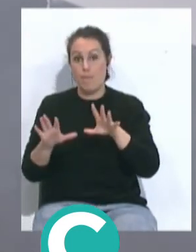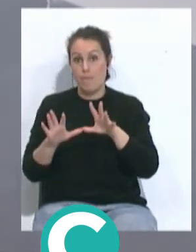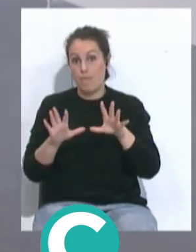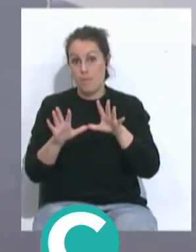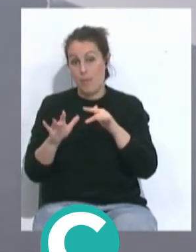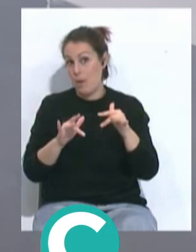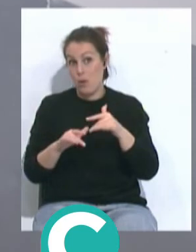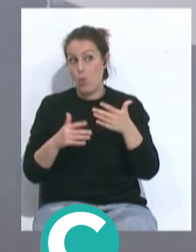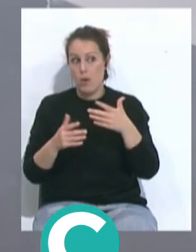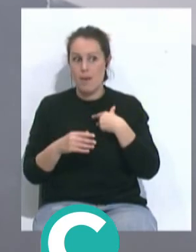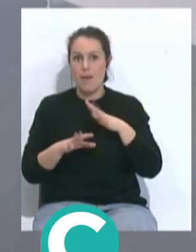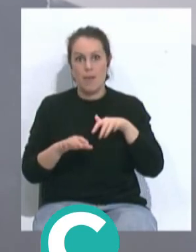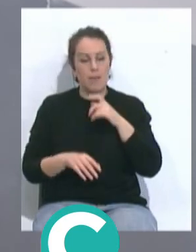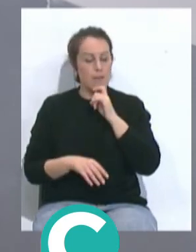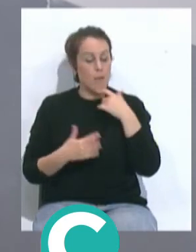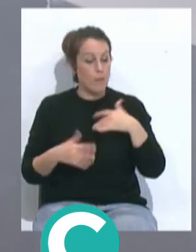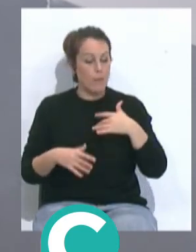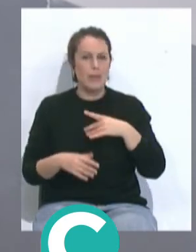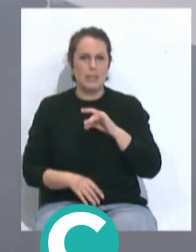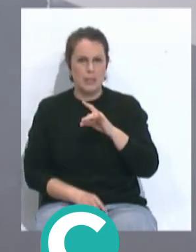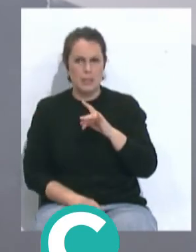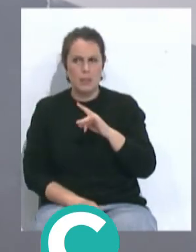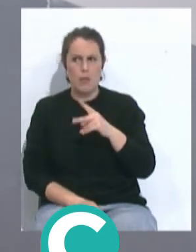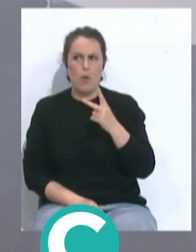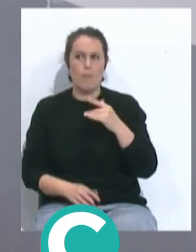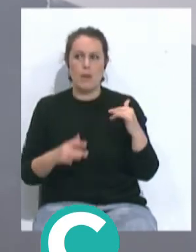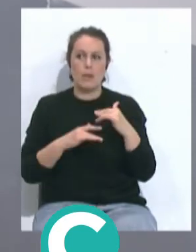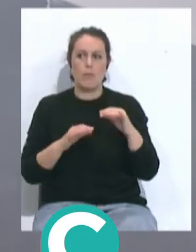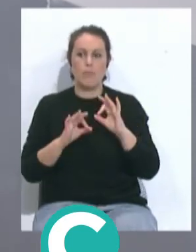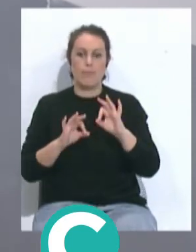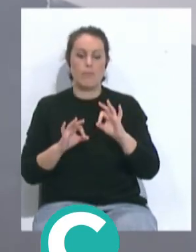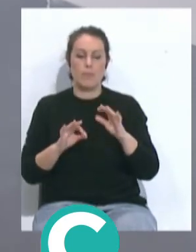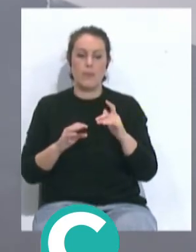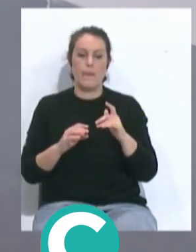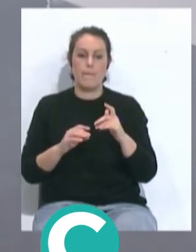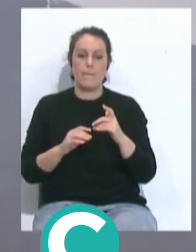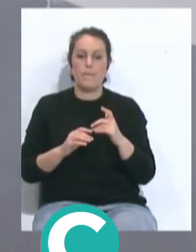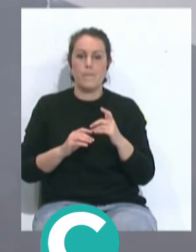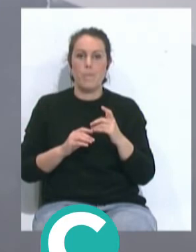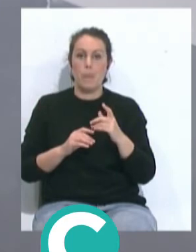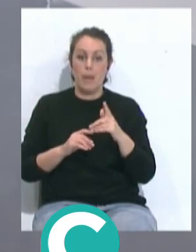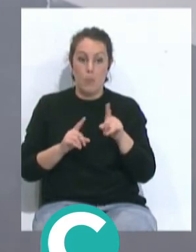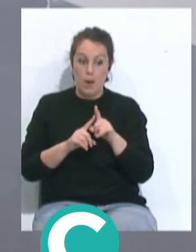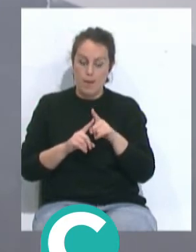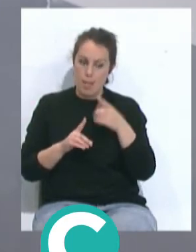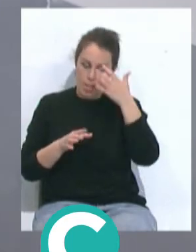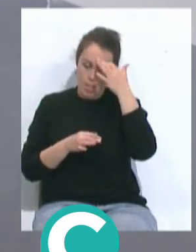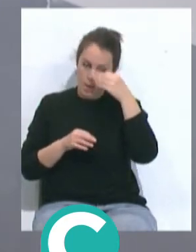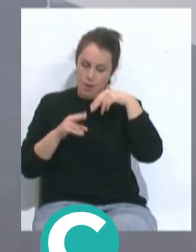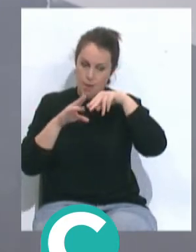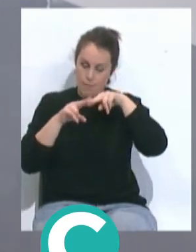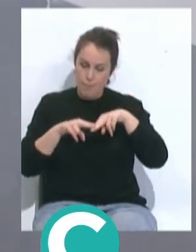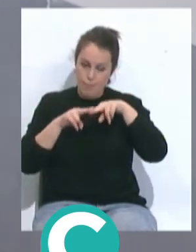el Cádiz. Hay dos, perdón, sí, sí, hay dos partidos concretamente que están mirados con lupa, como son